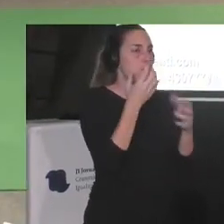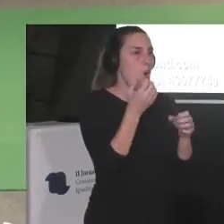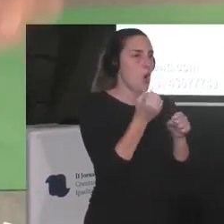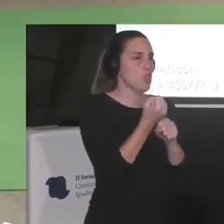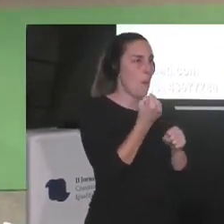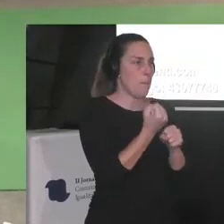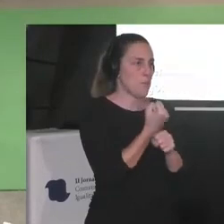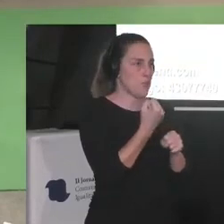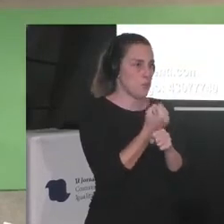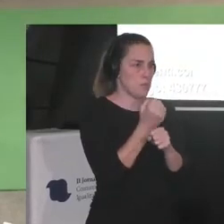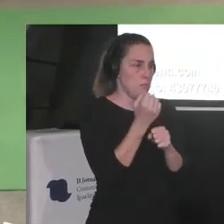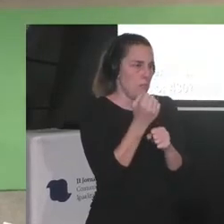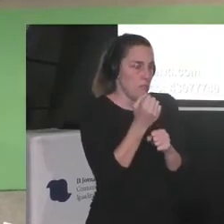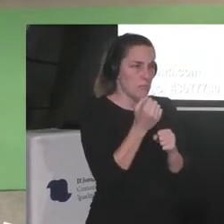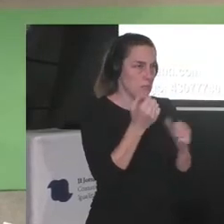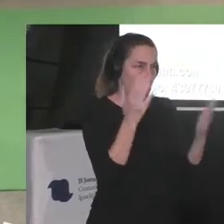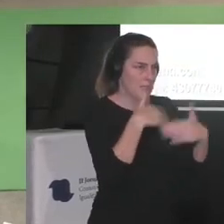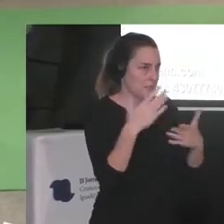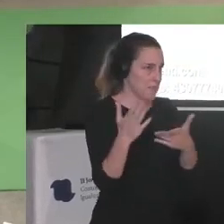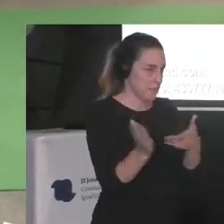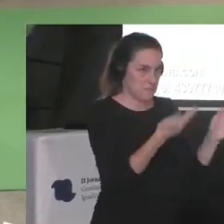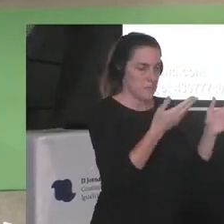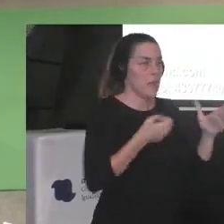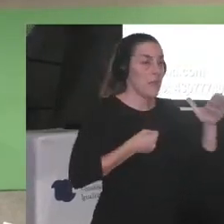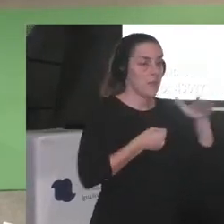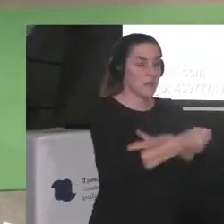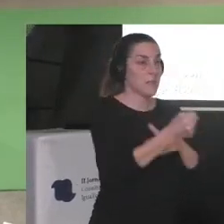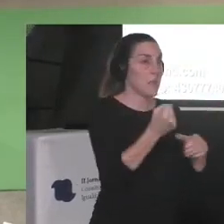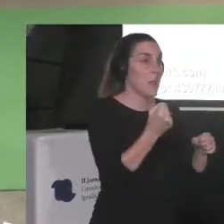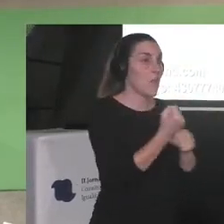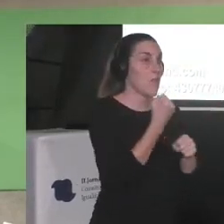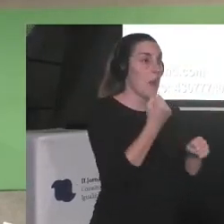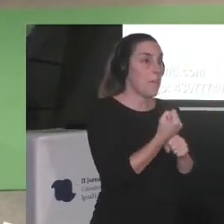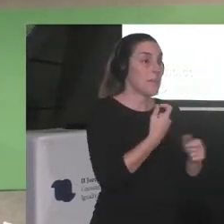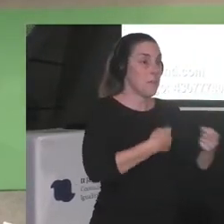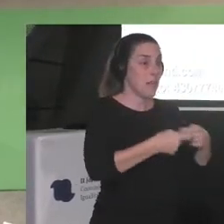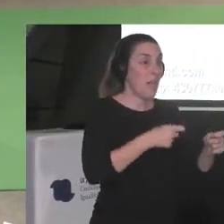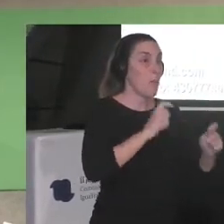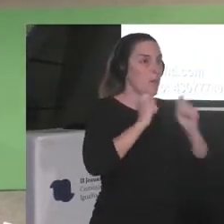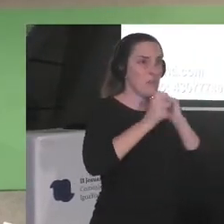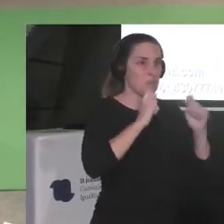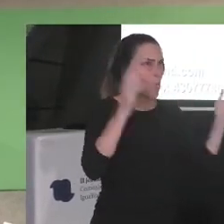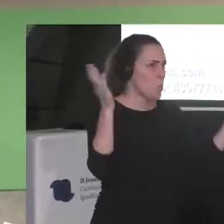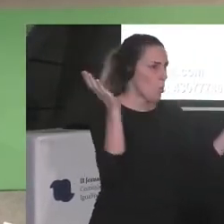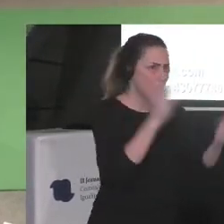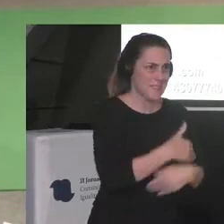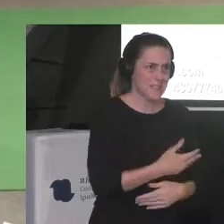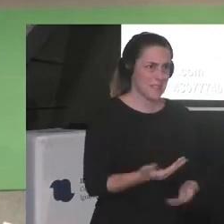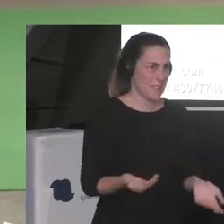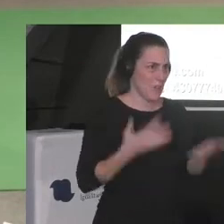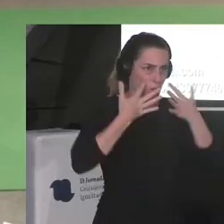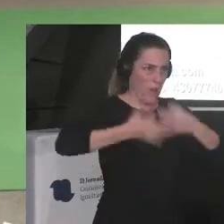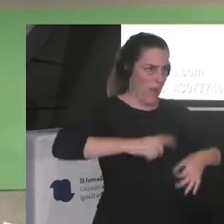esa idea la acción de insertarte laboralmente en el mercado periodístico no existe o sea